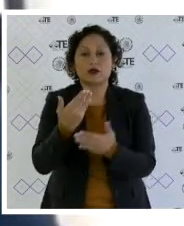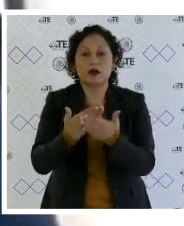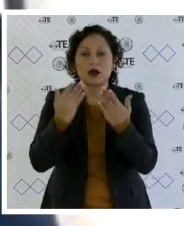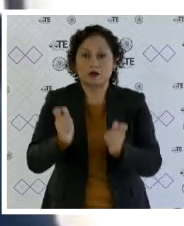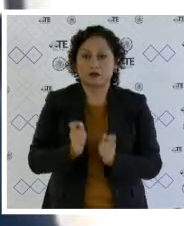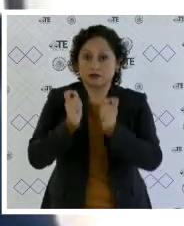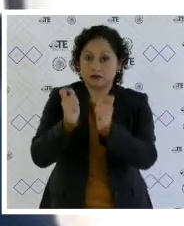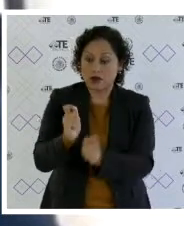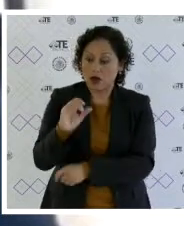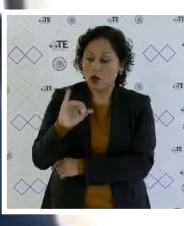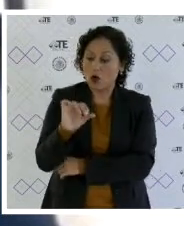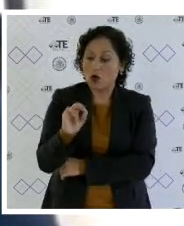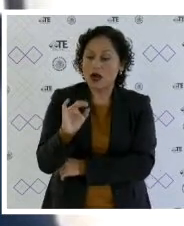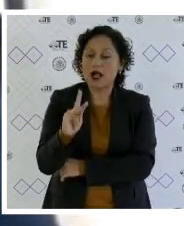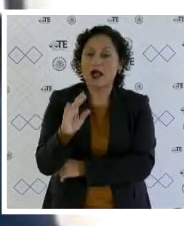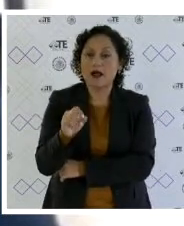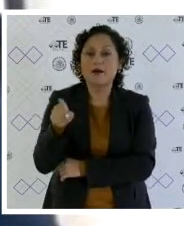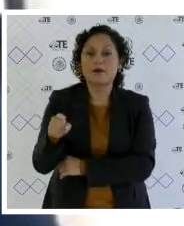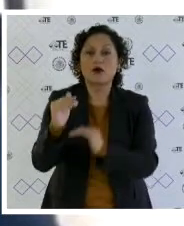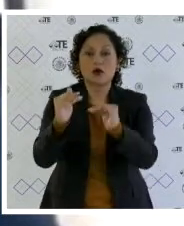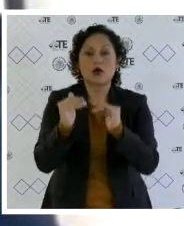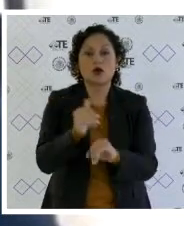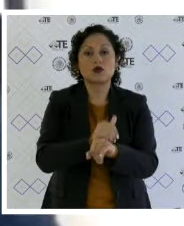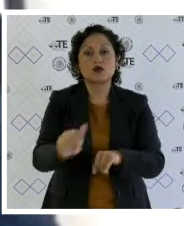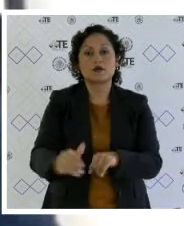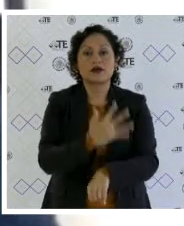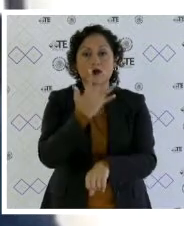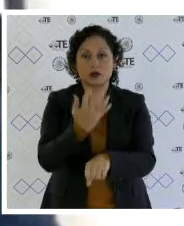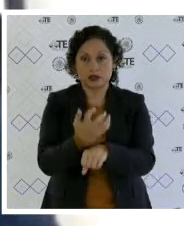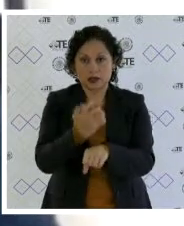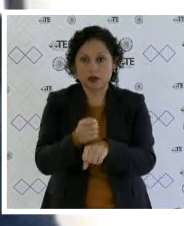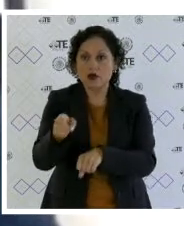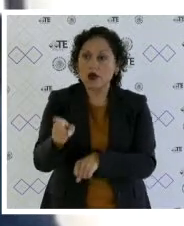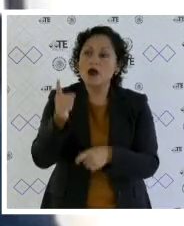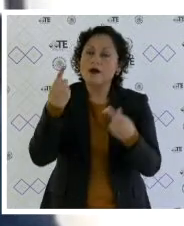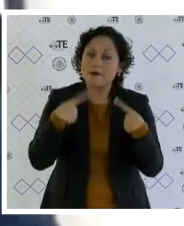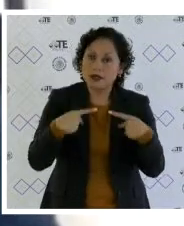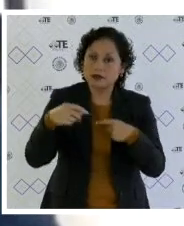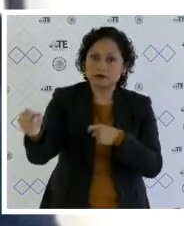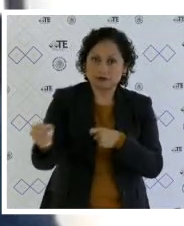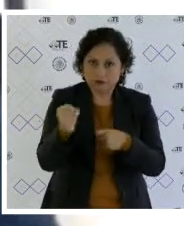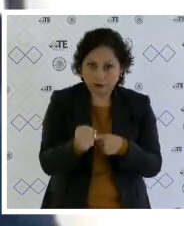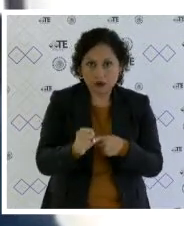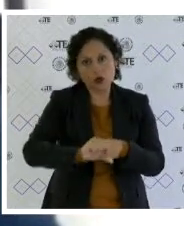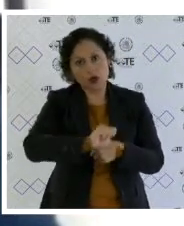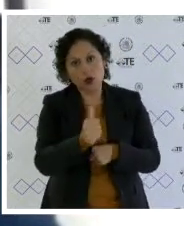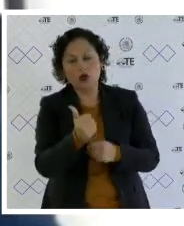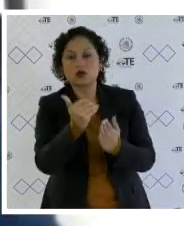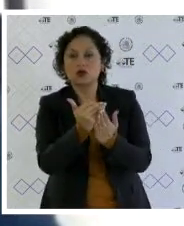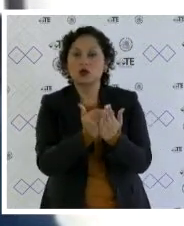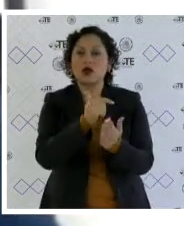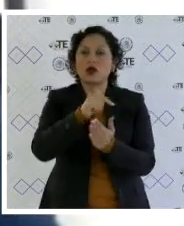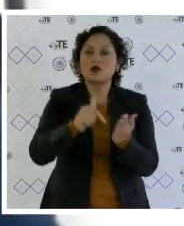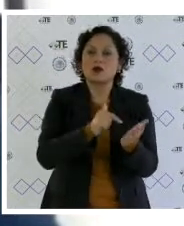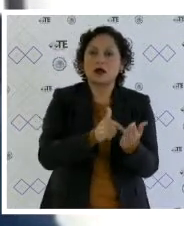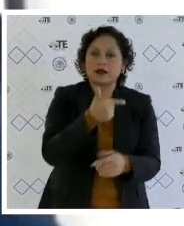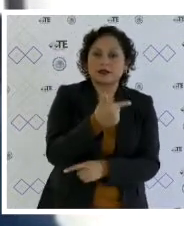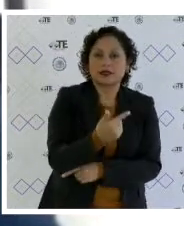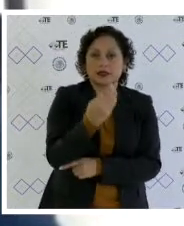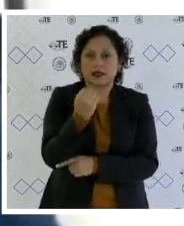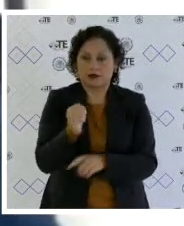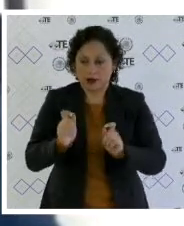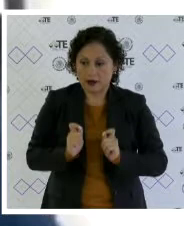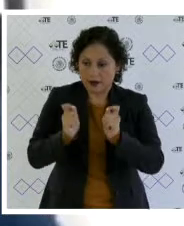la COPACO a efecto de que la posición 5 sea ocupada por la parte actora, mientras que las posiciones 7 y 9 sean asignadas a